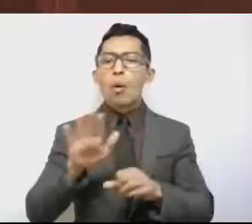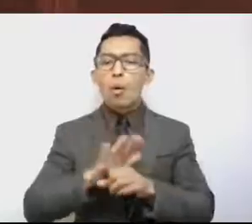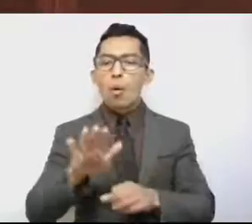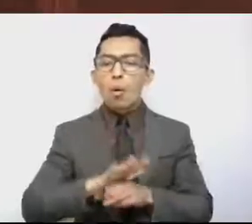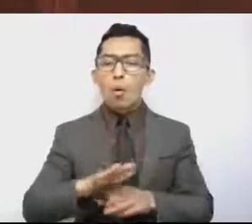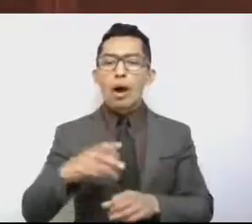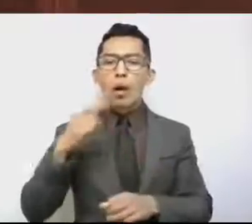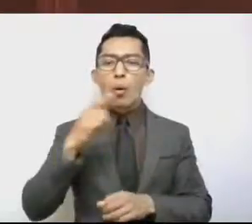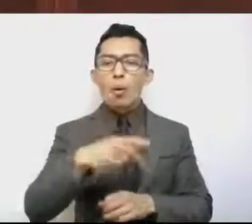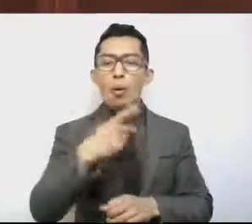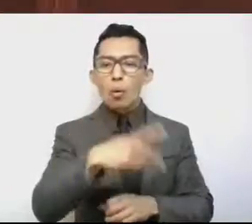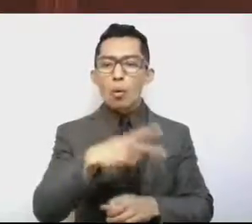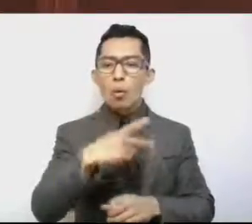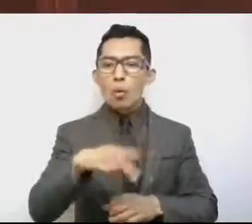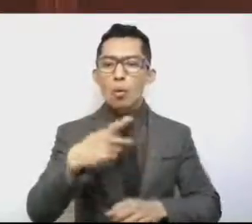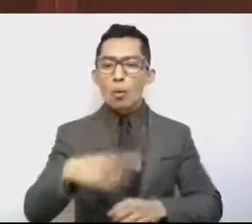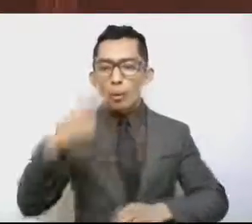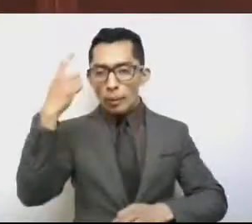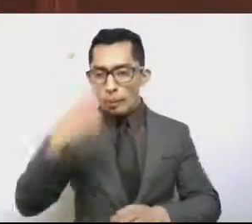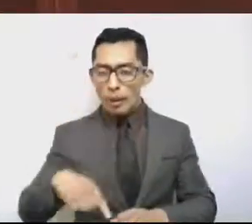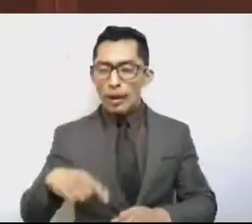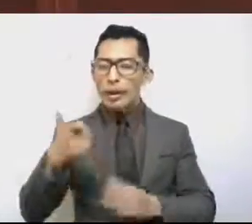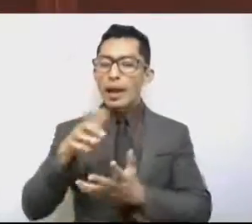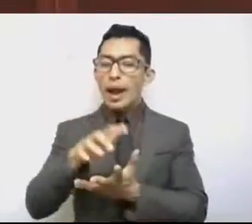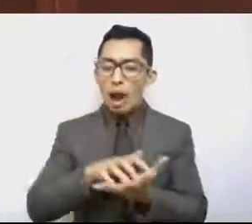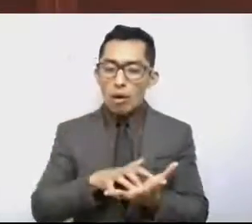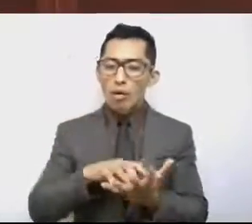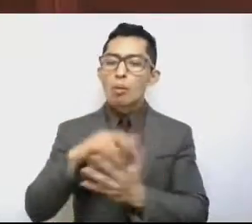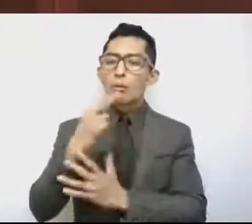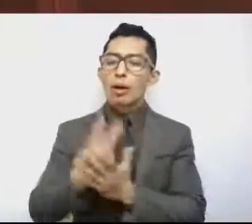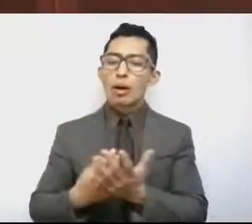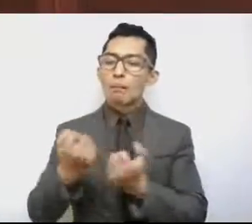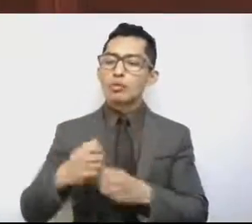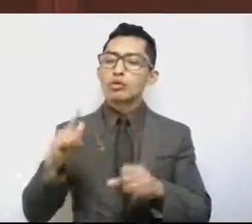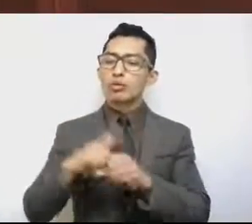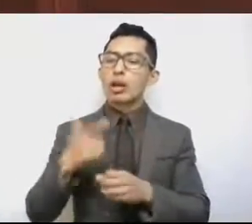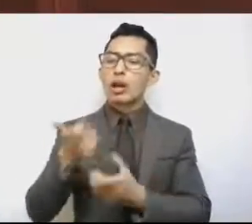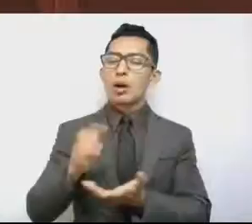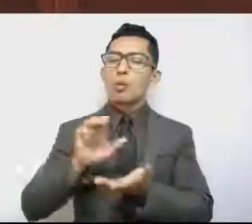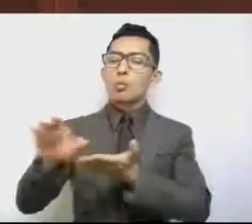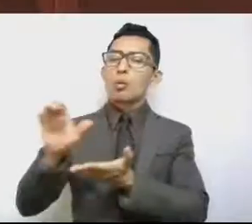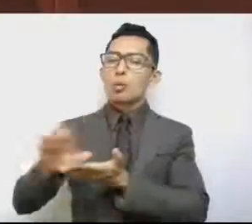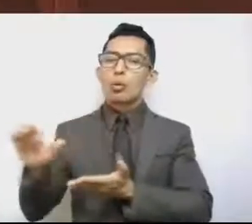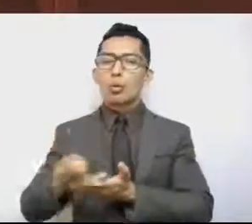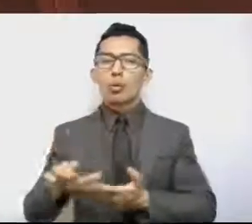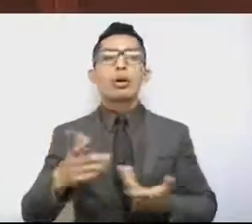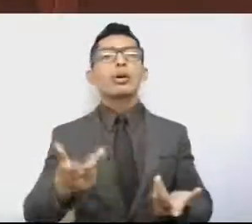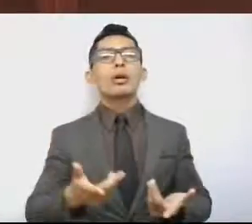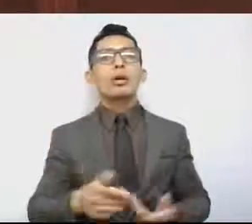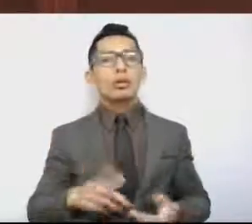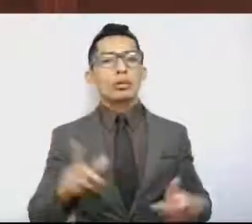estos ahorros que usted mencionó hace unos momentos? Es cuanto de mi parte.